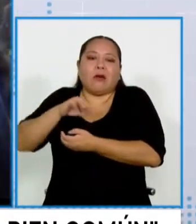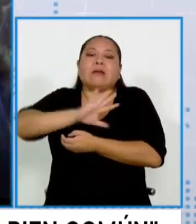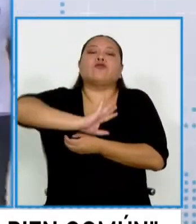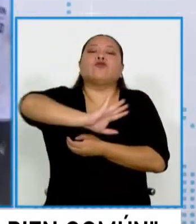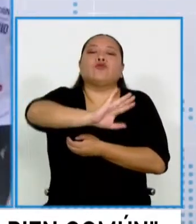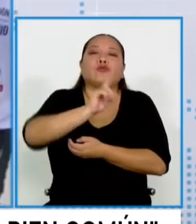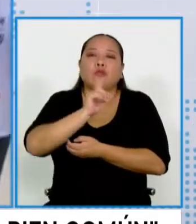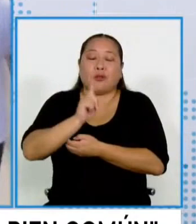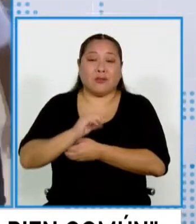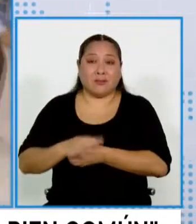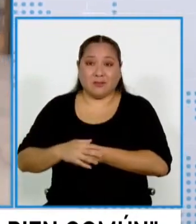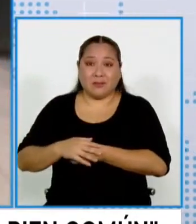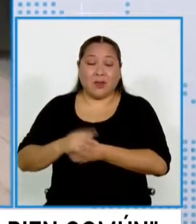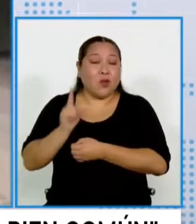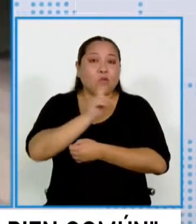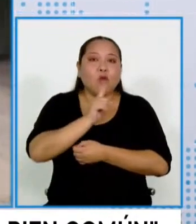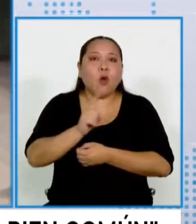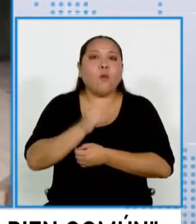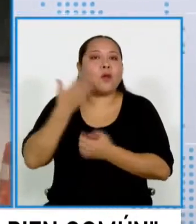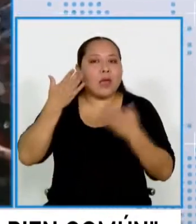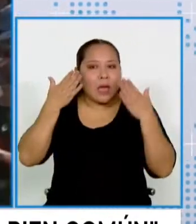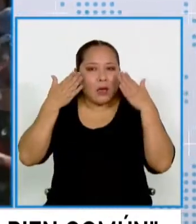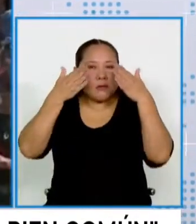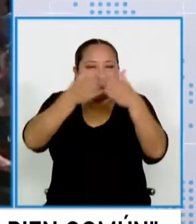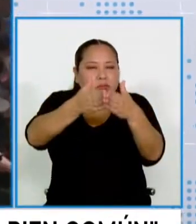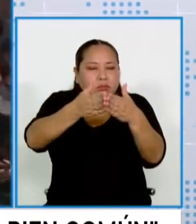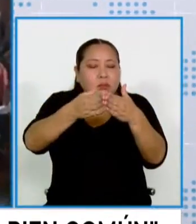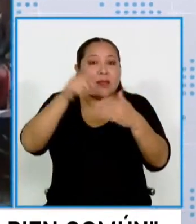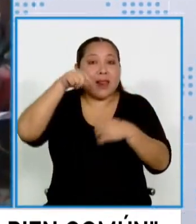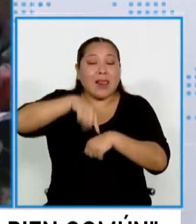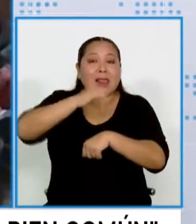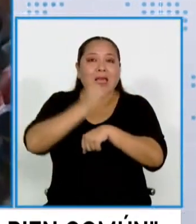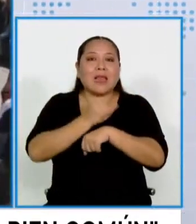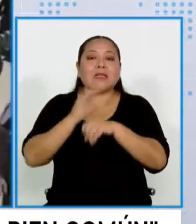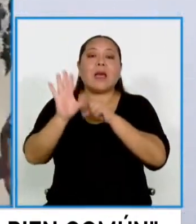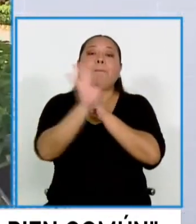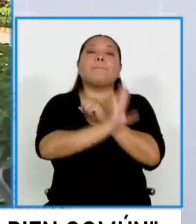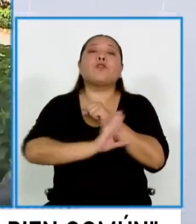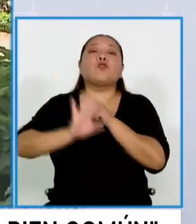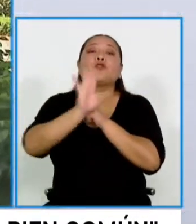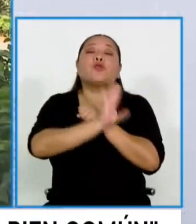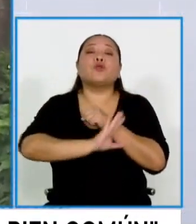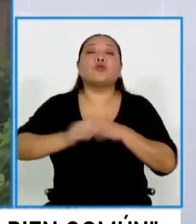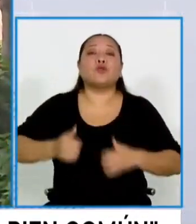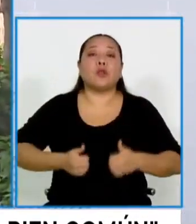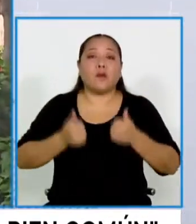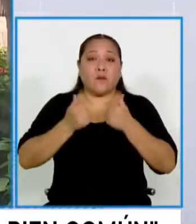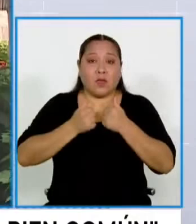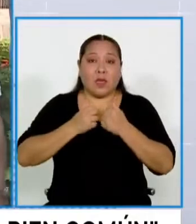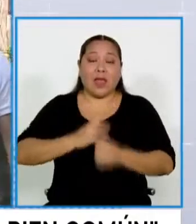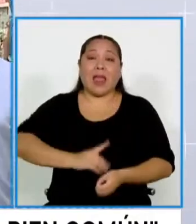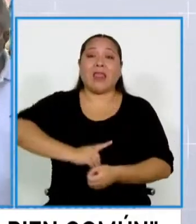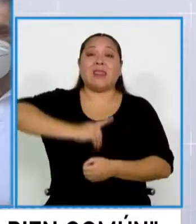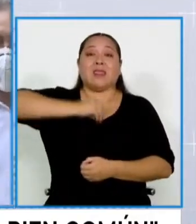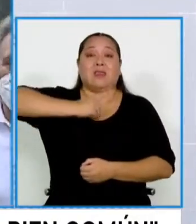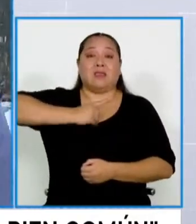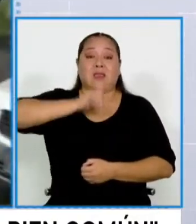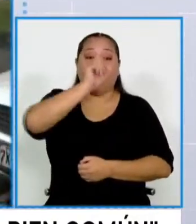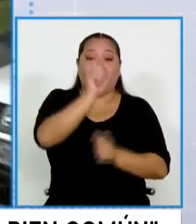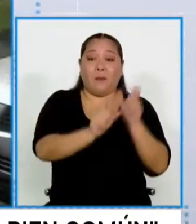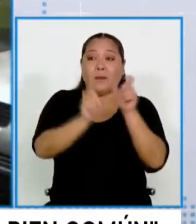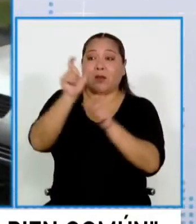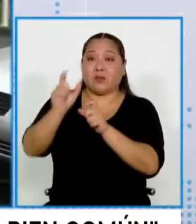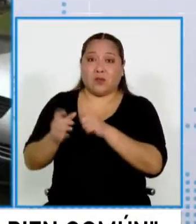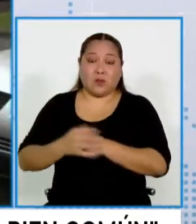causa, la causa de la iglesia, es la defensa de la vida, la dignidad de la persona humana, la